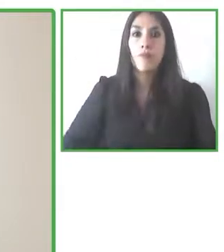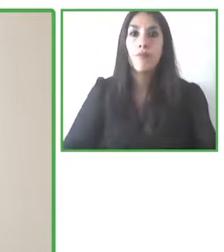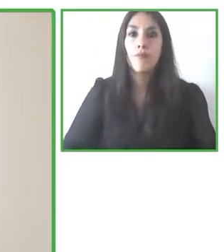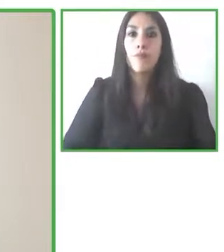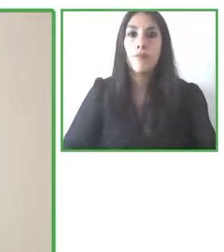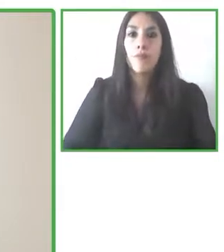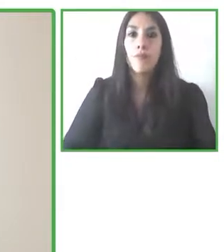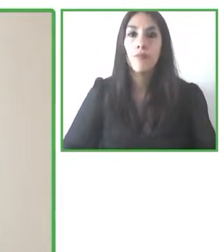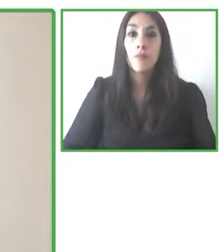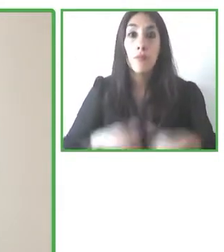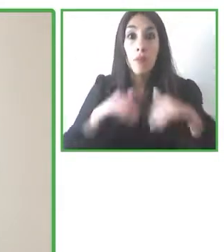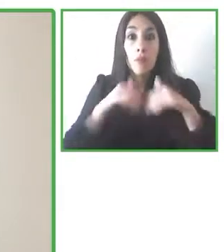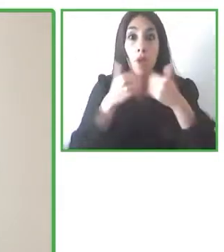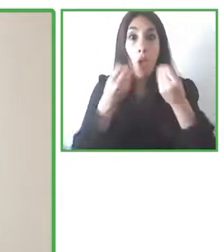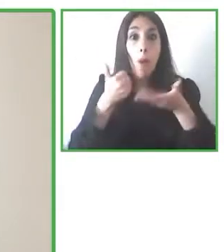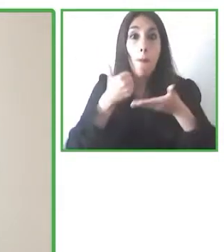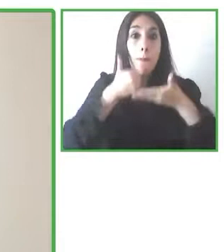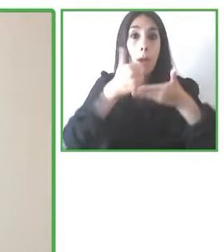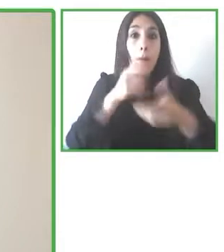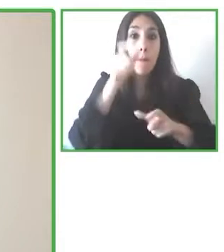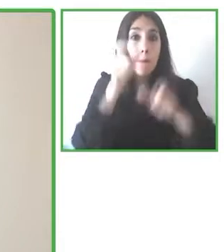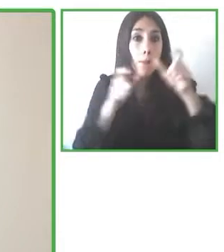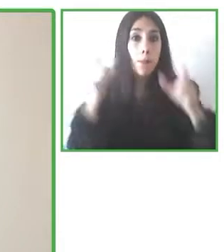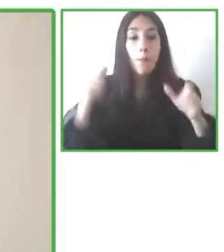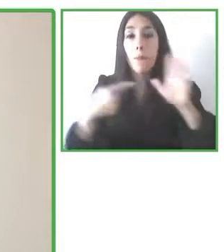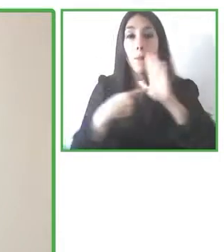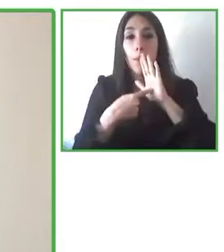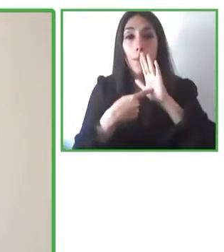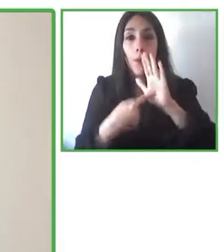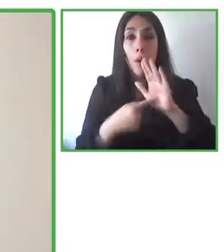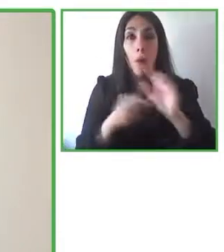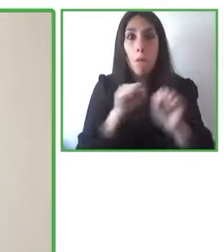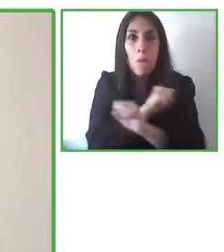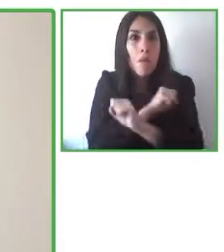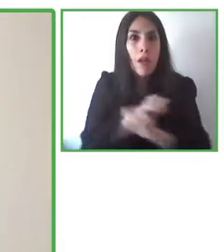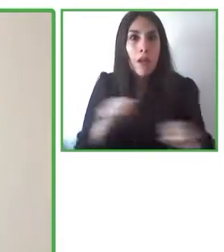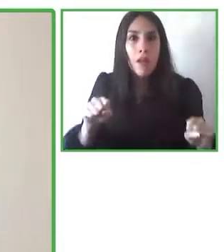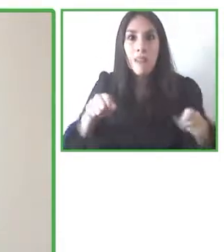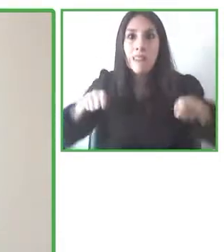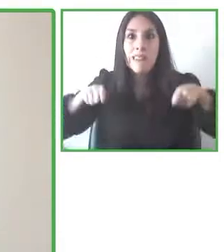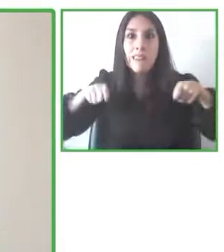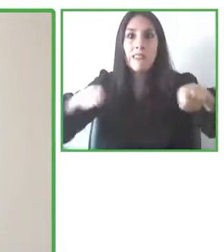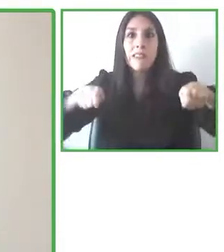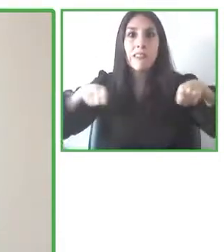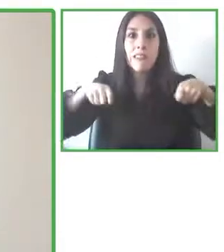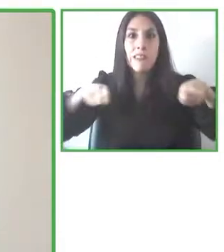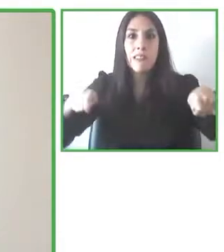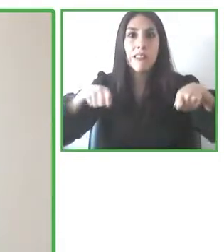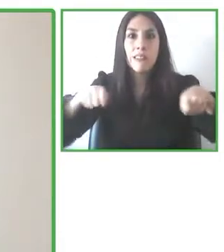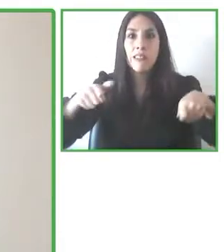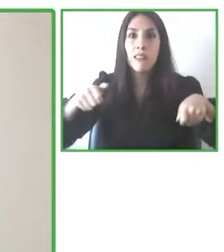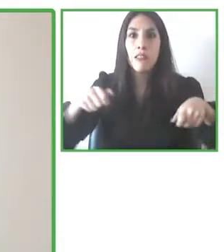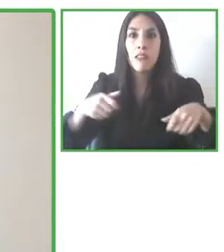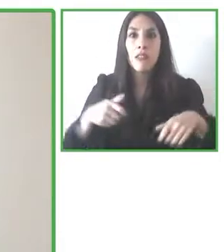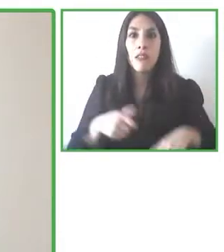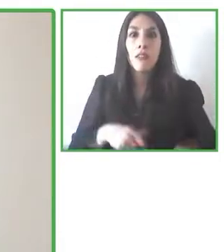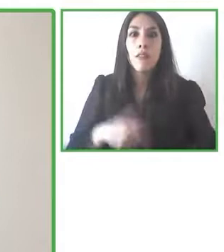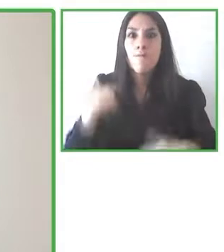aquellos que no pueden dirigir su silla de ruedas a través de un joystick convencional, por ejemplo, una alternativa interesantísima.